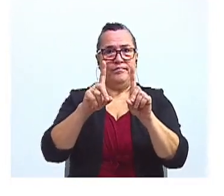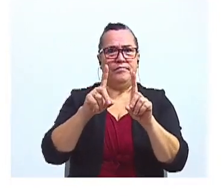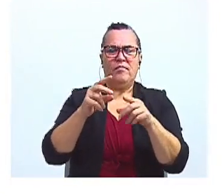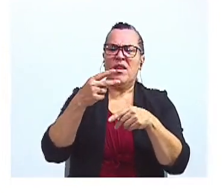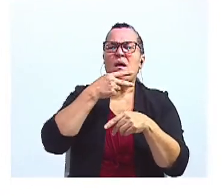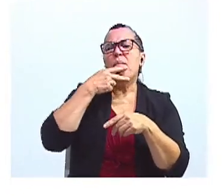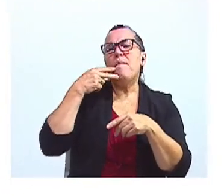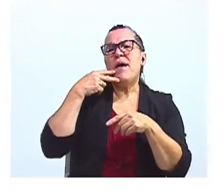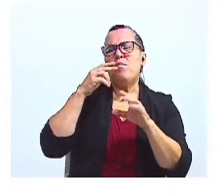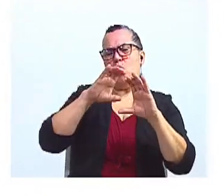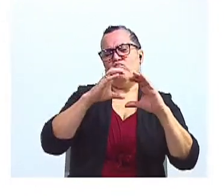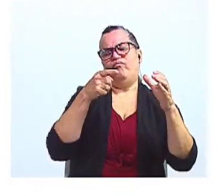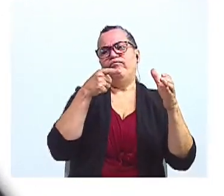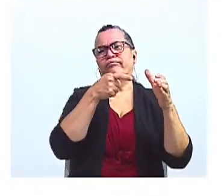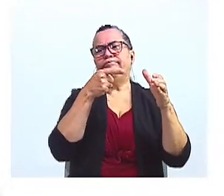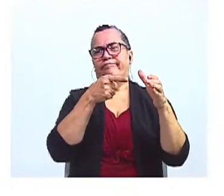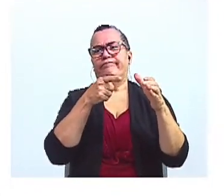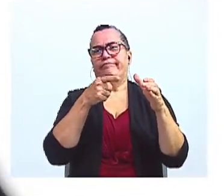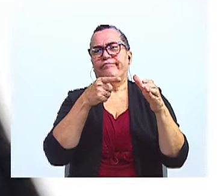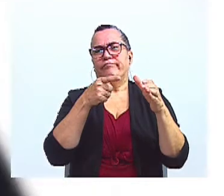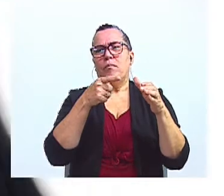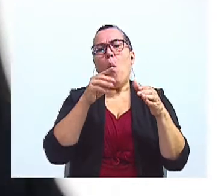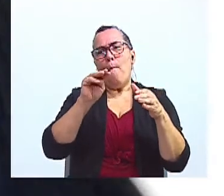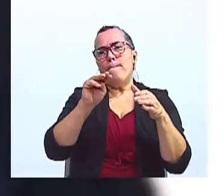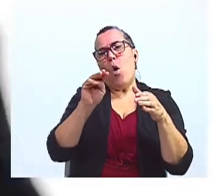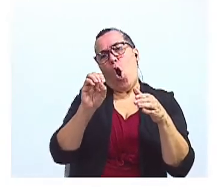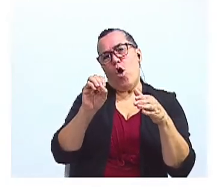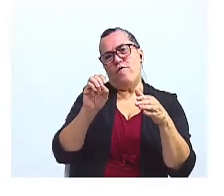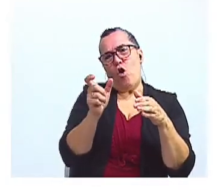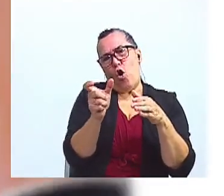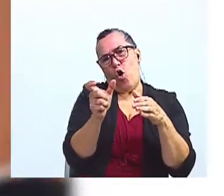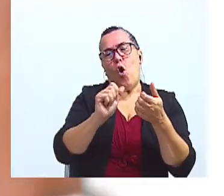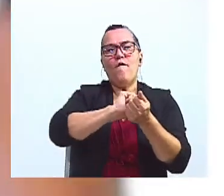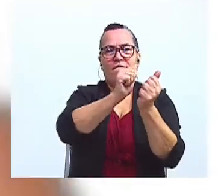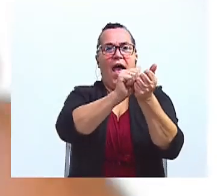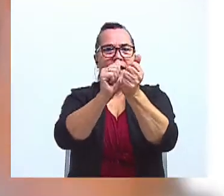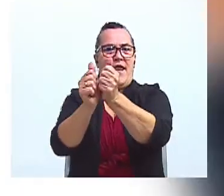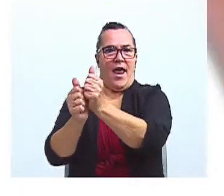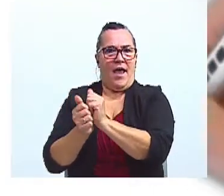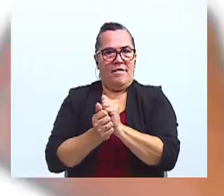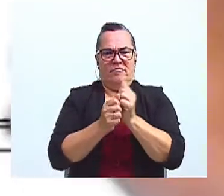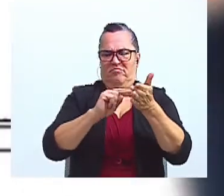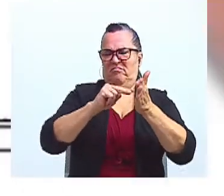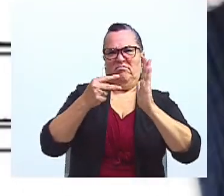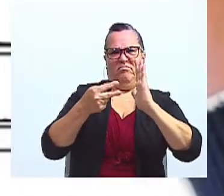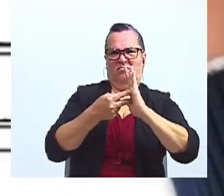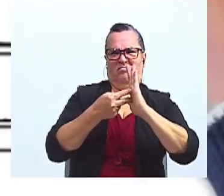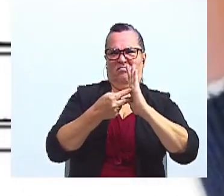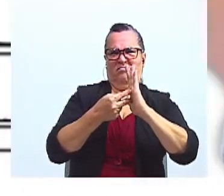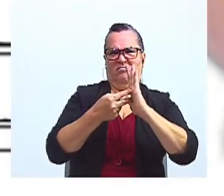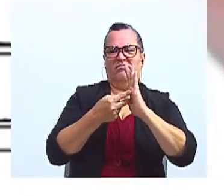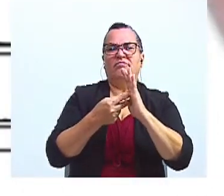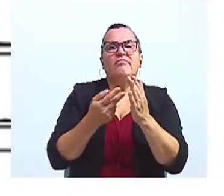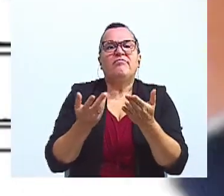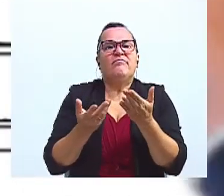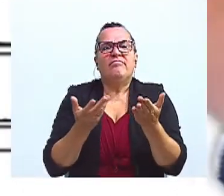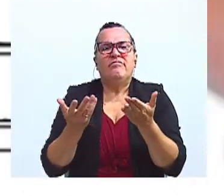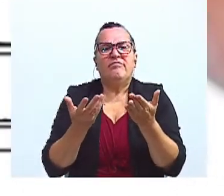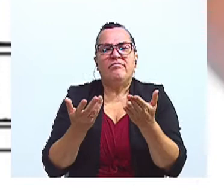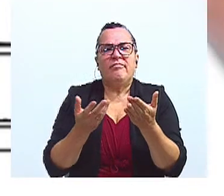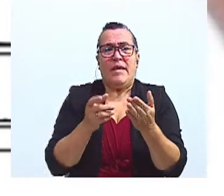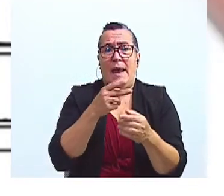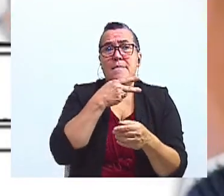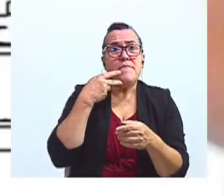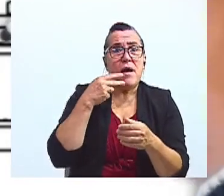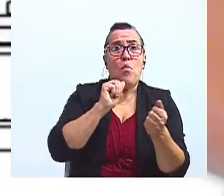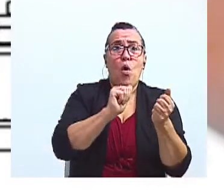verbo es una categoría morfológica variable. Significa que cambia